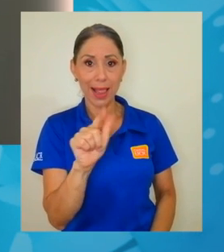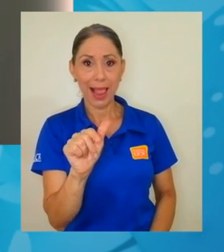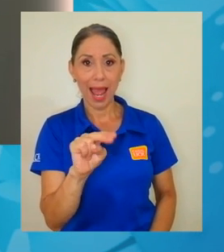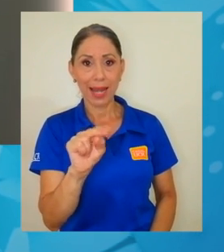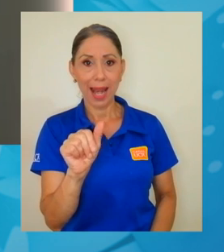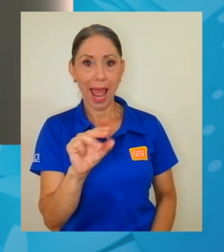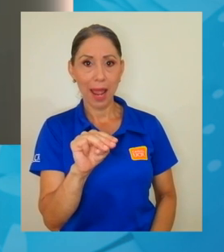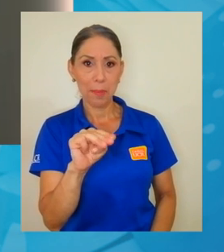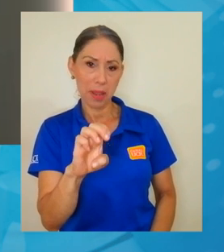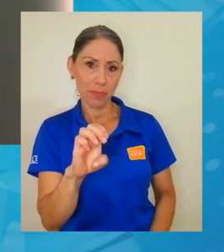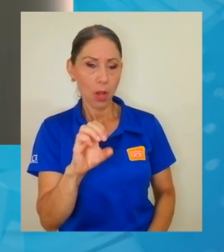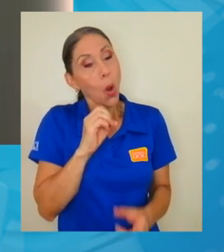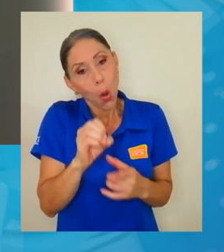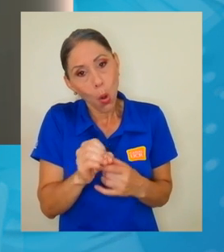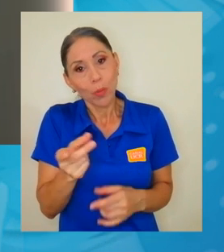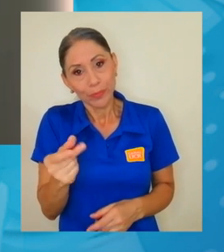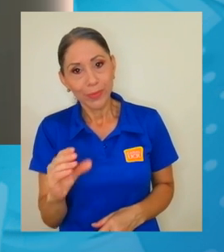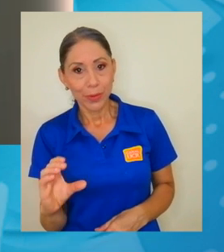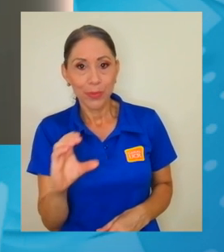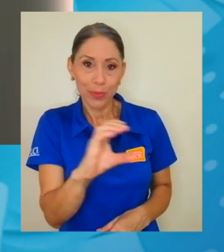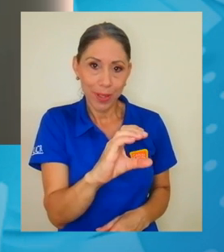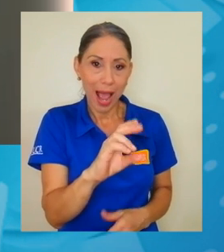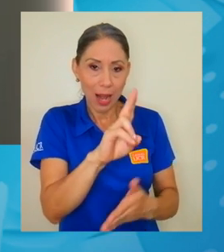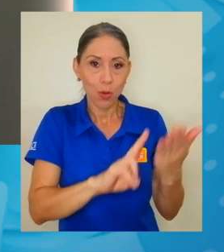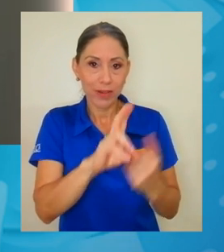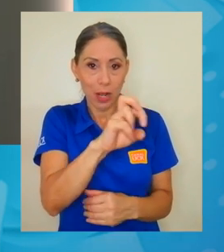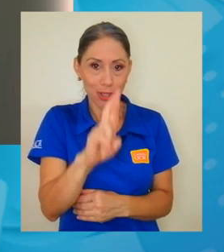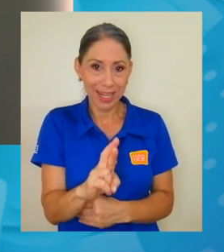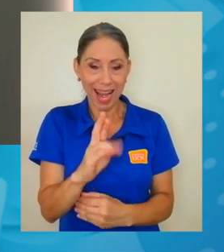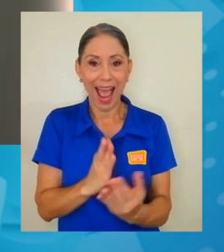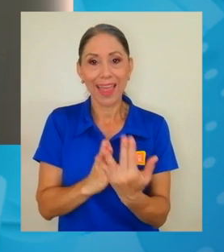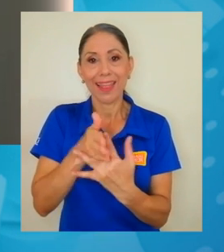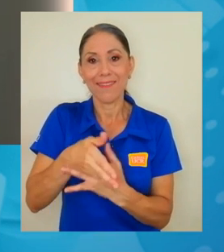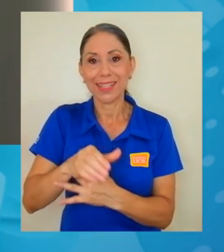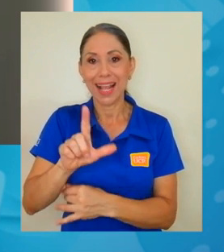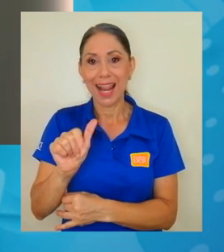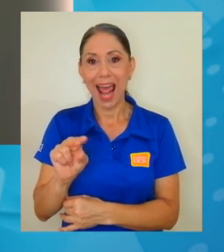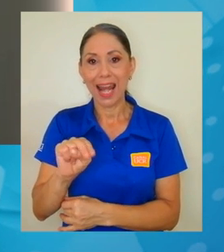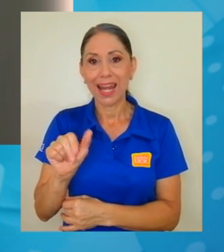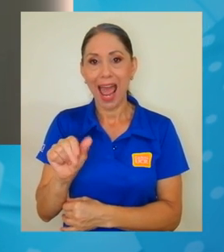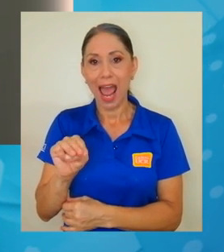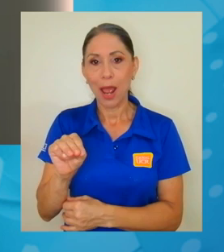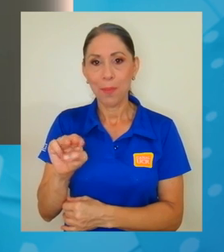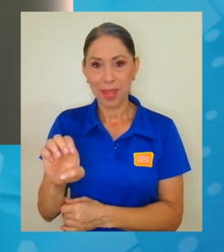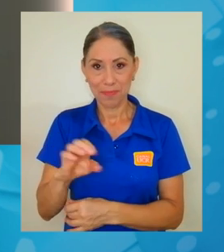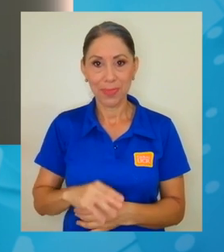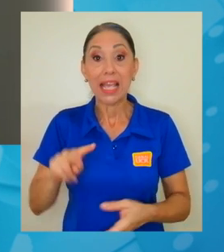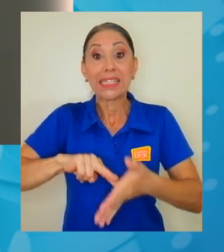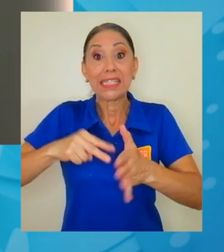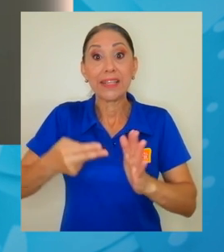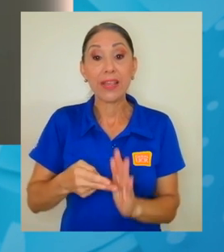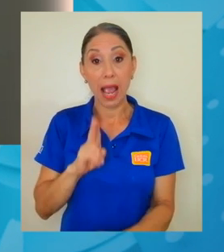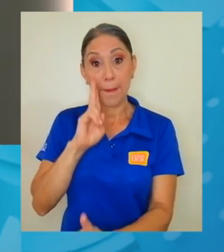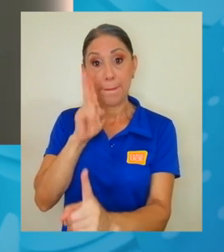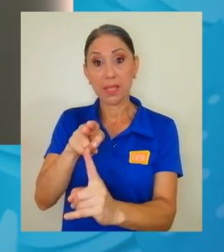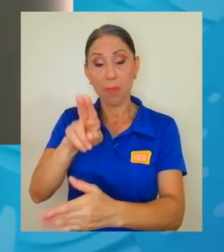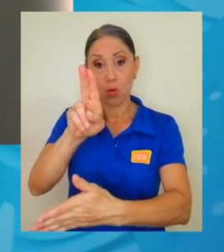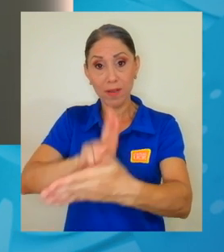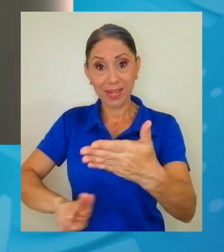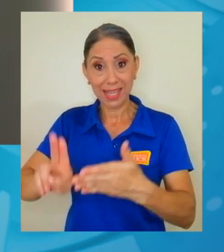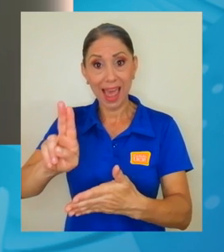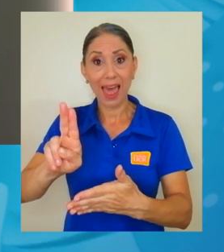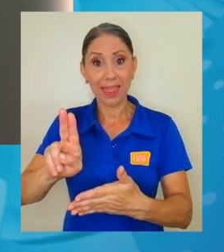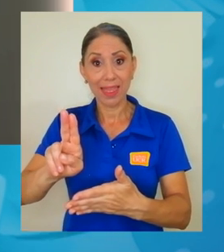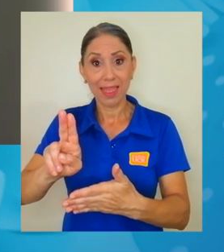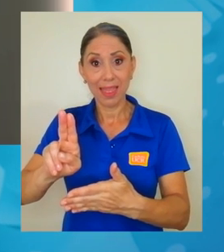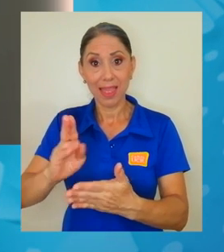o a la Universidad de Costa Rica a través de la ANAMI, donde se da la responsabilidad a la misma universidad,